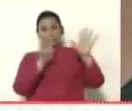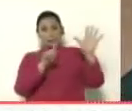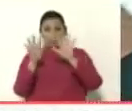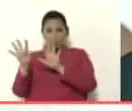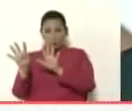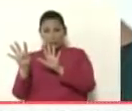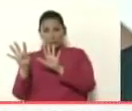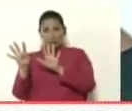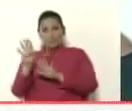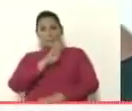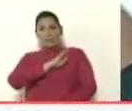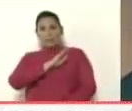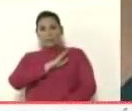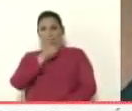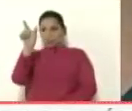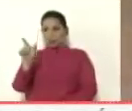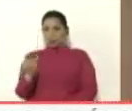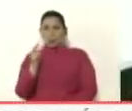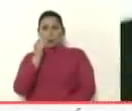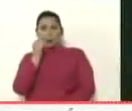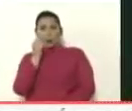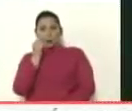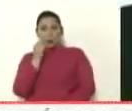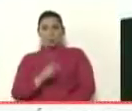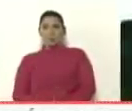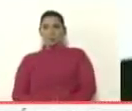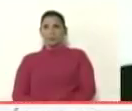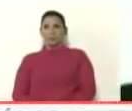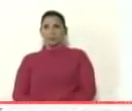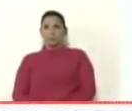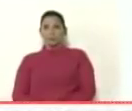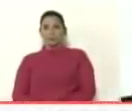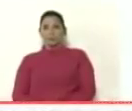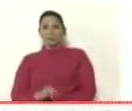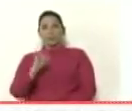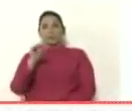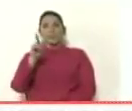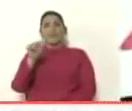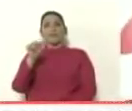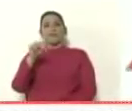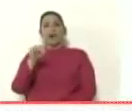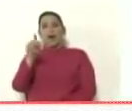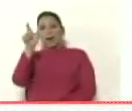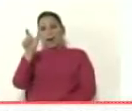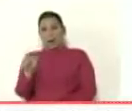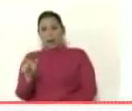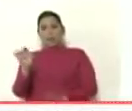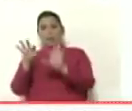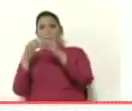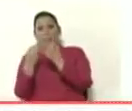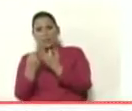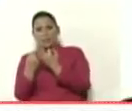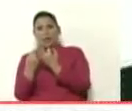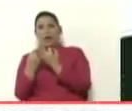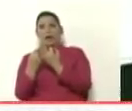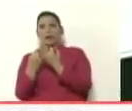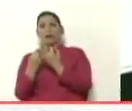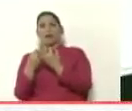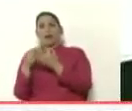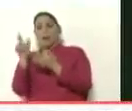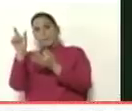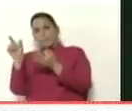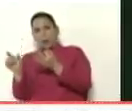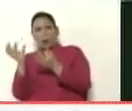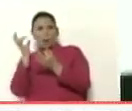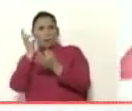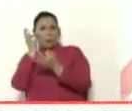que pertenece al señor Iván Barrera Núñez, familiar de la señora Rosana Barrera. Y es